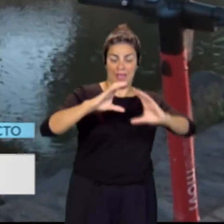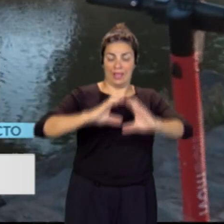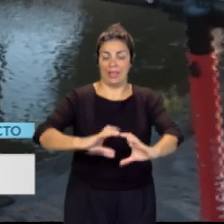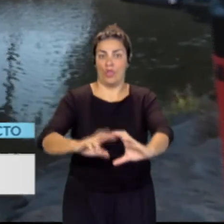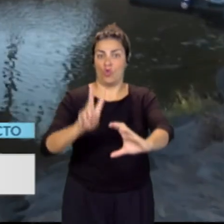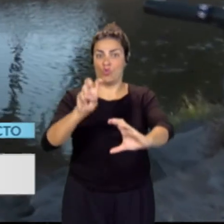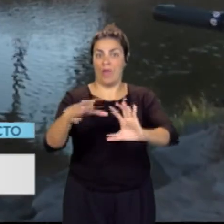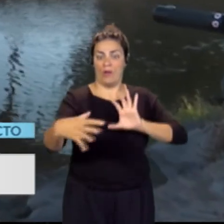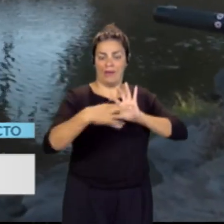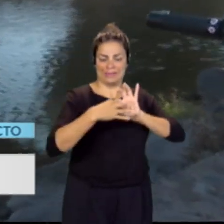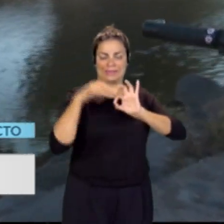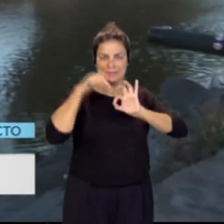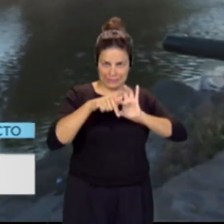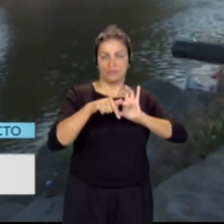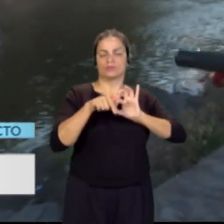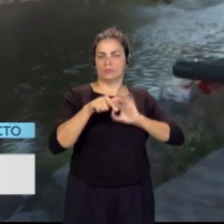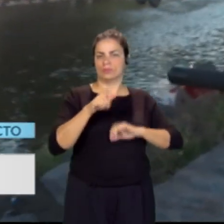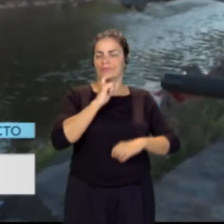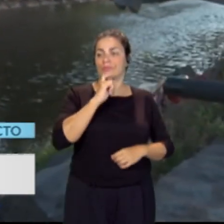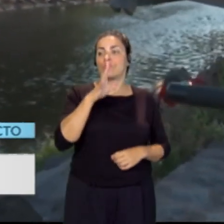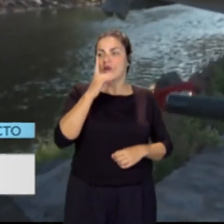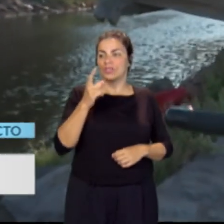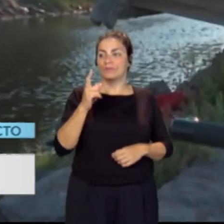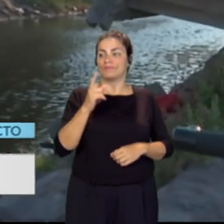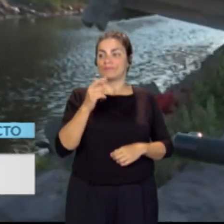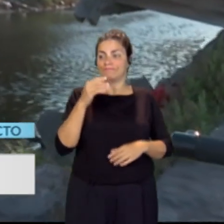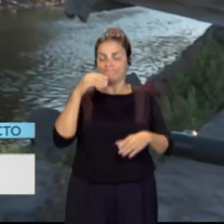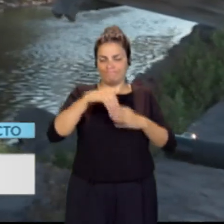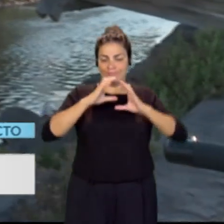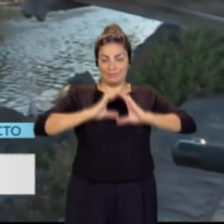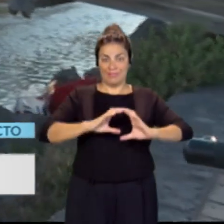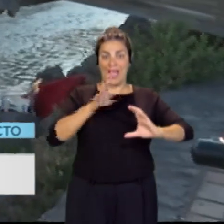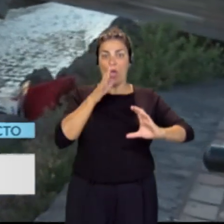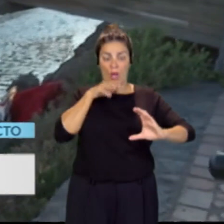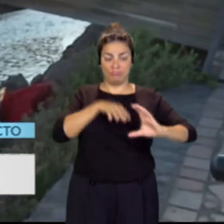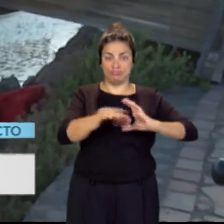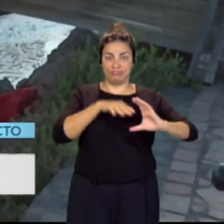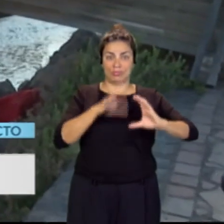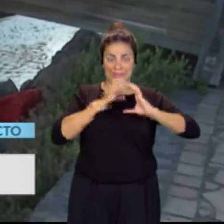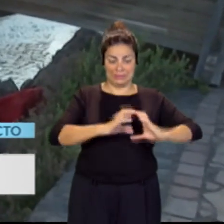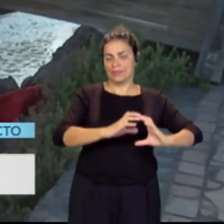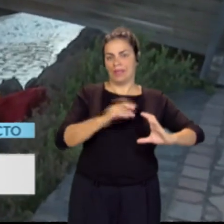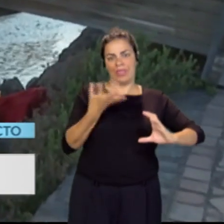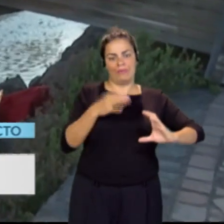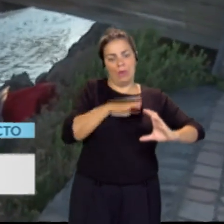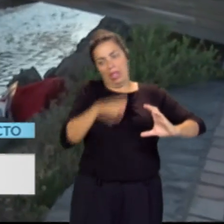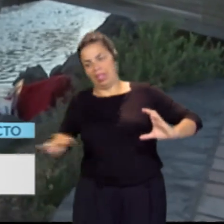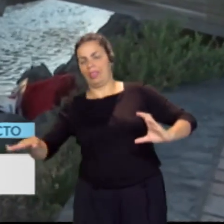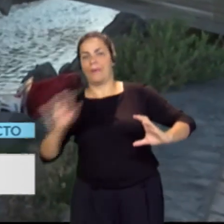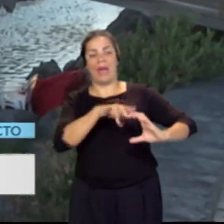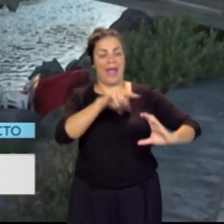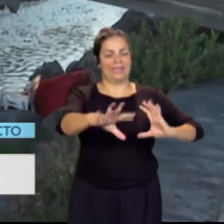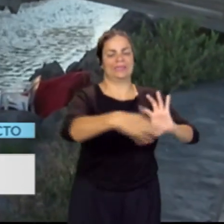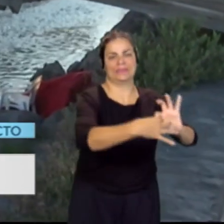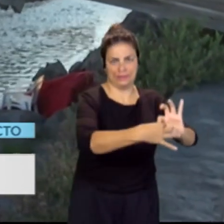nueva. Para ello, hemos tenido que derivar los caudales que iban por dentro de ese emisario para poder realizar la conexión. Es un trabajo